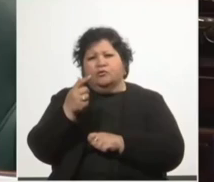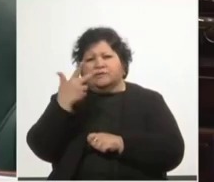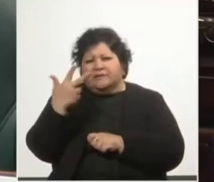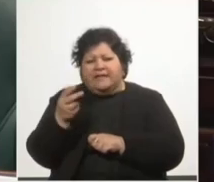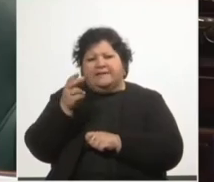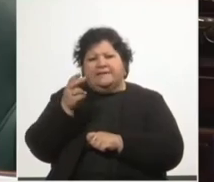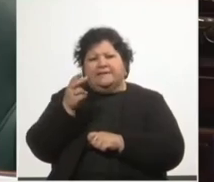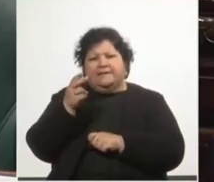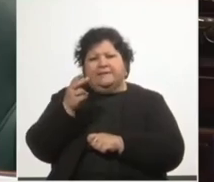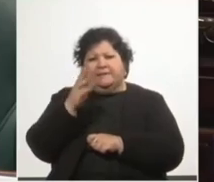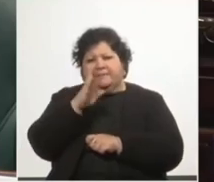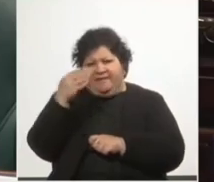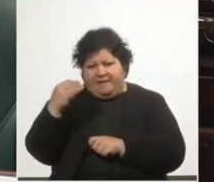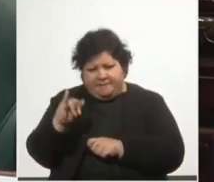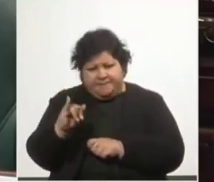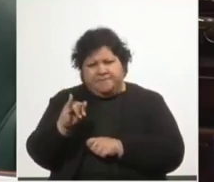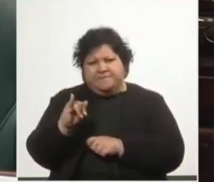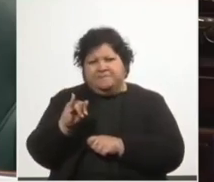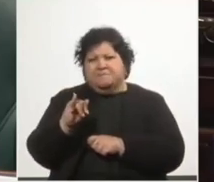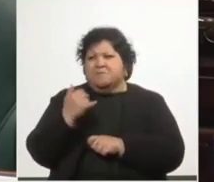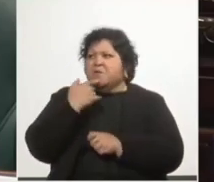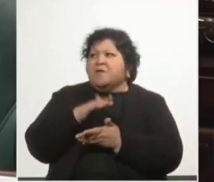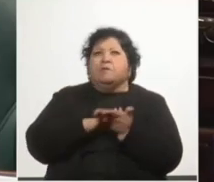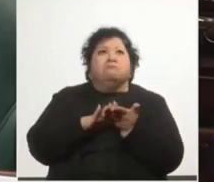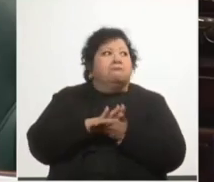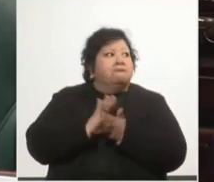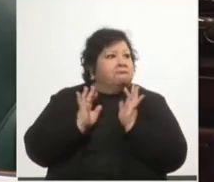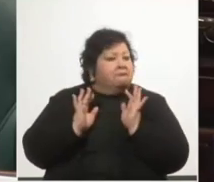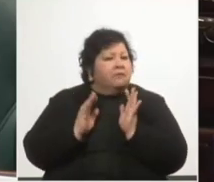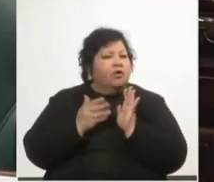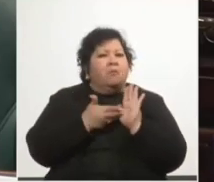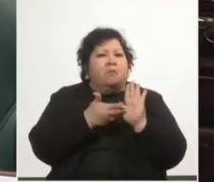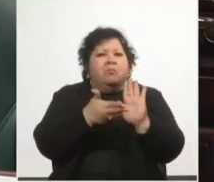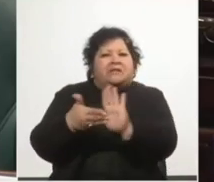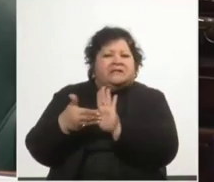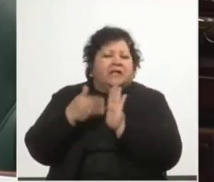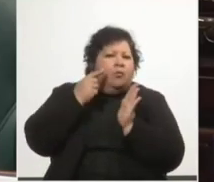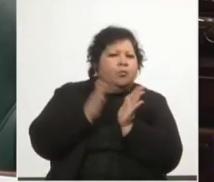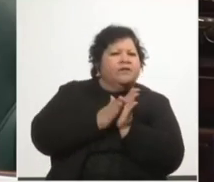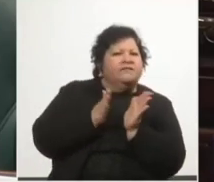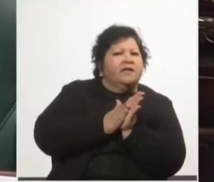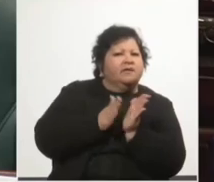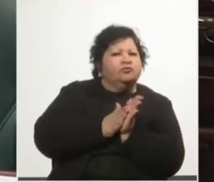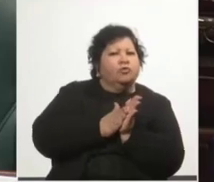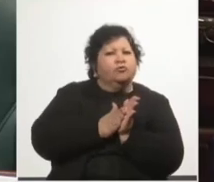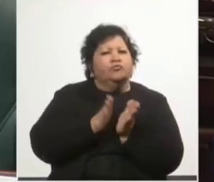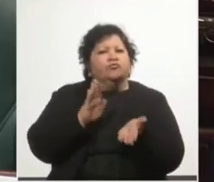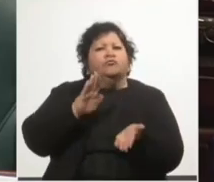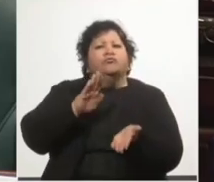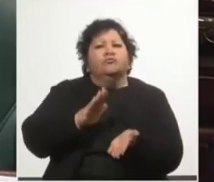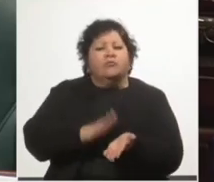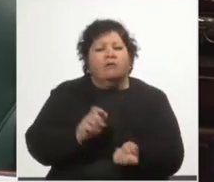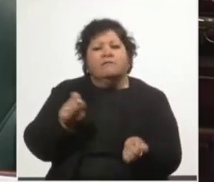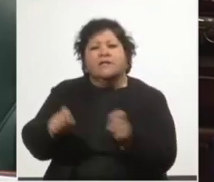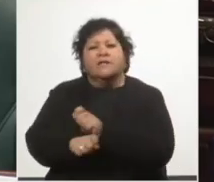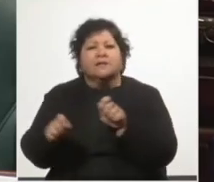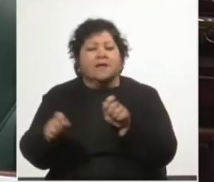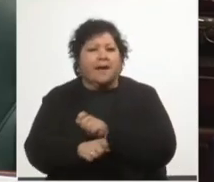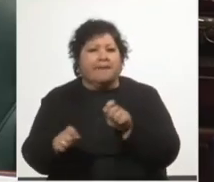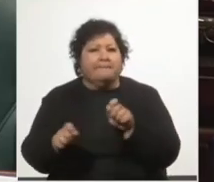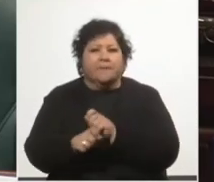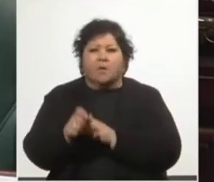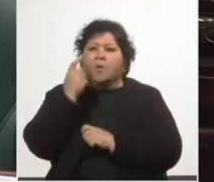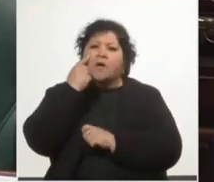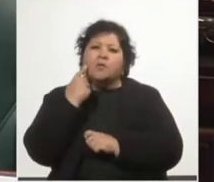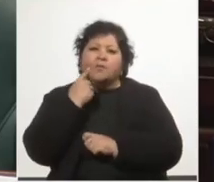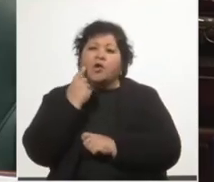producto, sin decir ni agua va. No presentaron la más mínima justificación de un cambio respecto a cifras correspondientes a